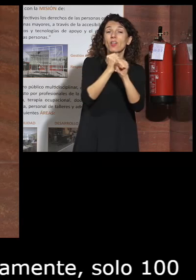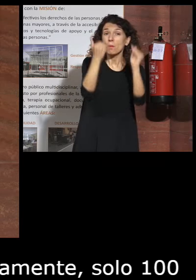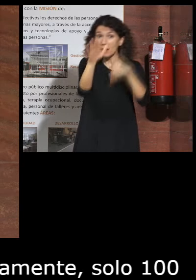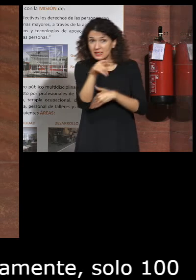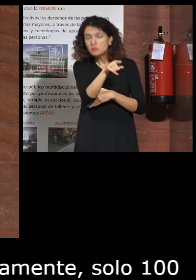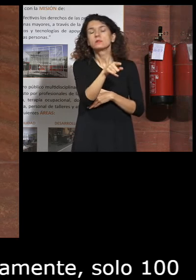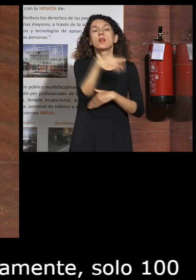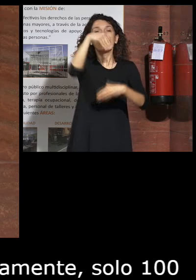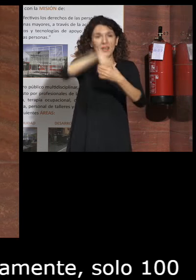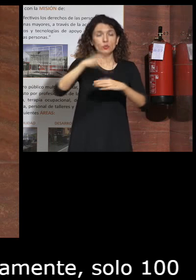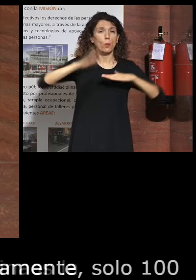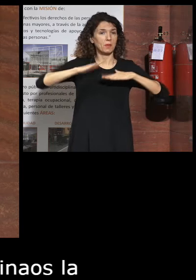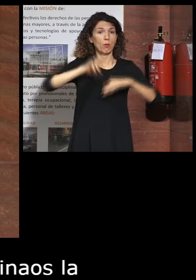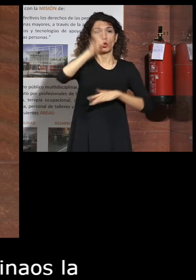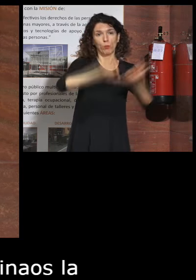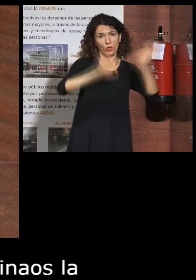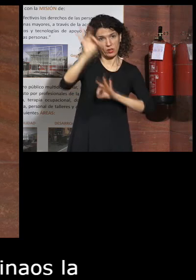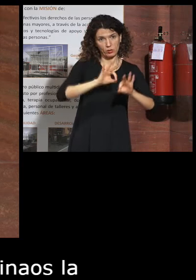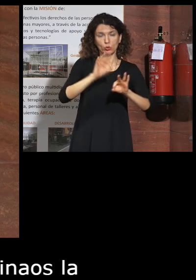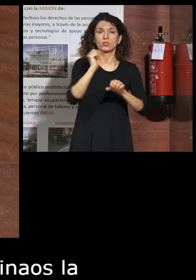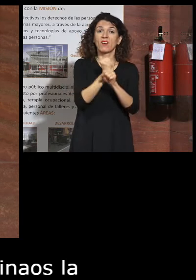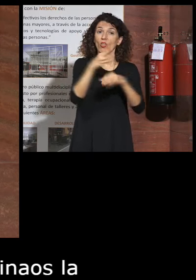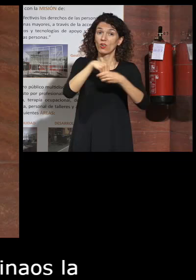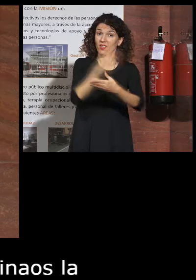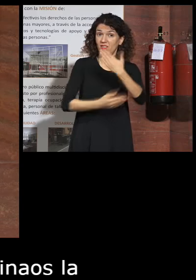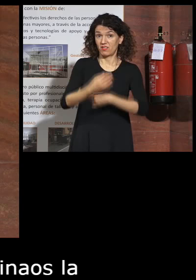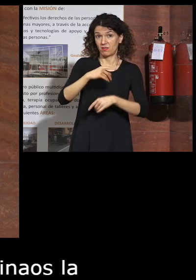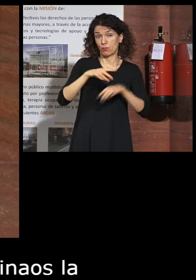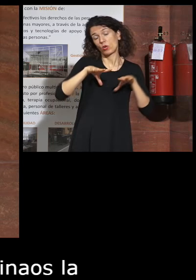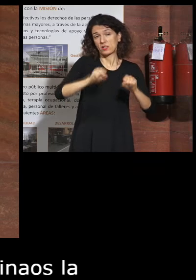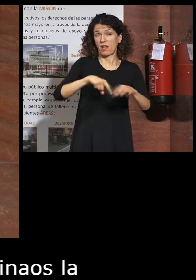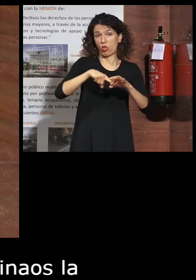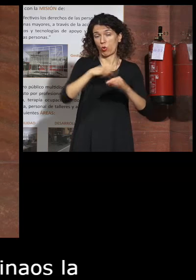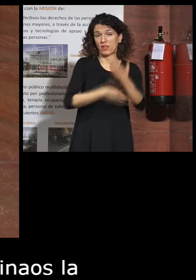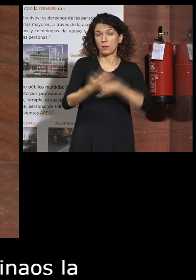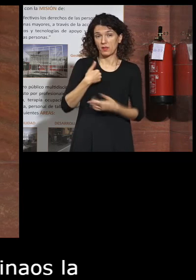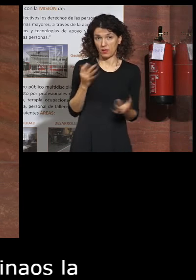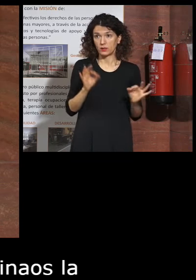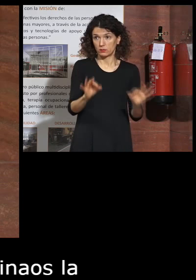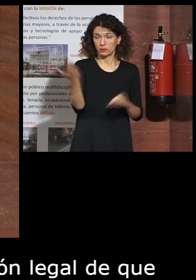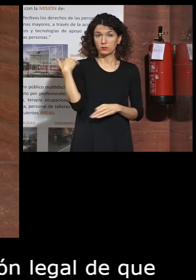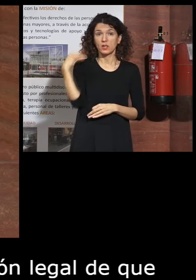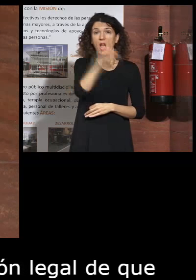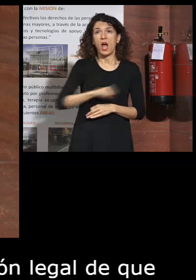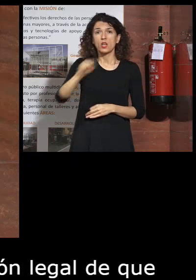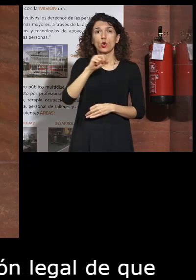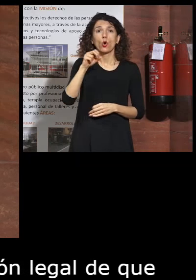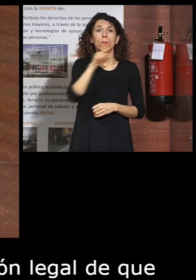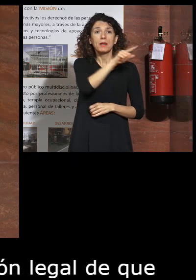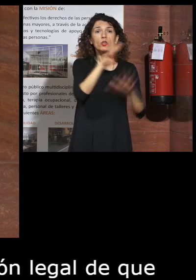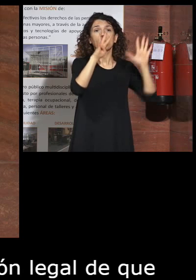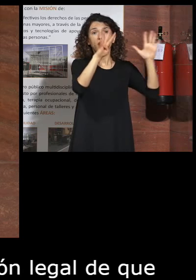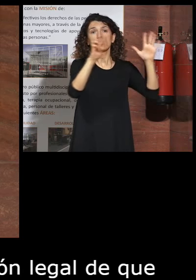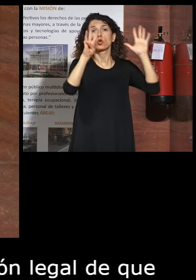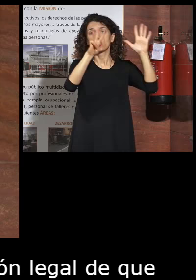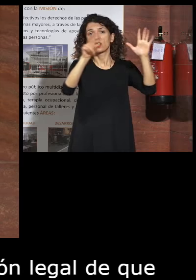tiene que tener como mínimo un 2% reservarla a personas con discapacidad la vieja Lismi ¿no? del año del año 82 ¿no?